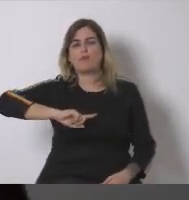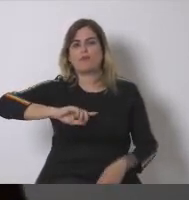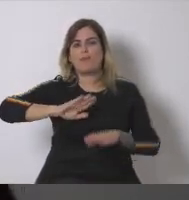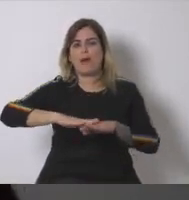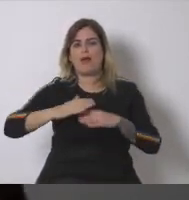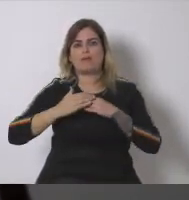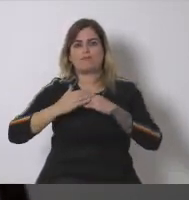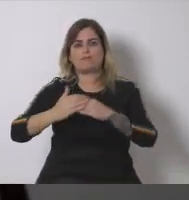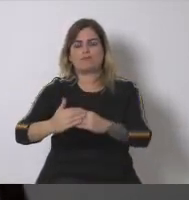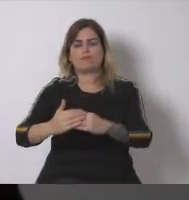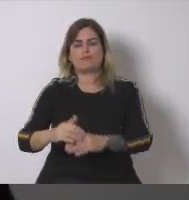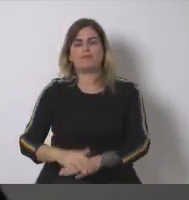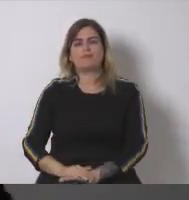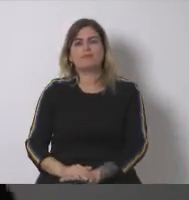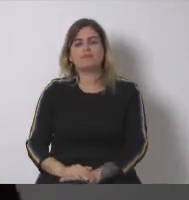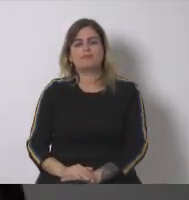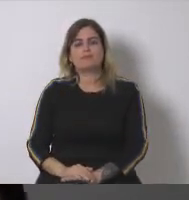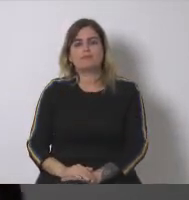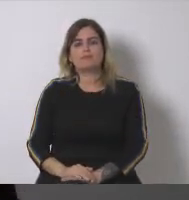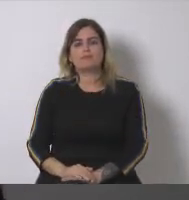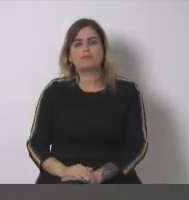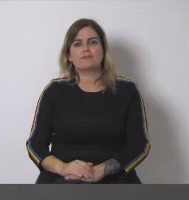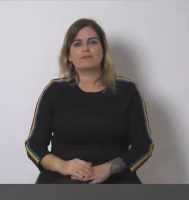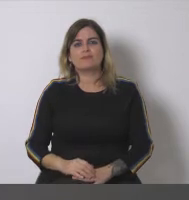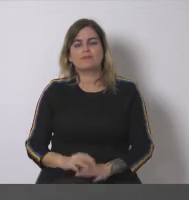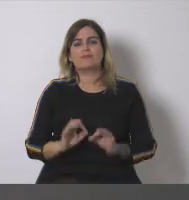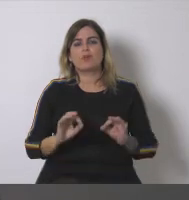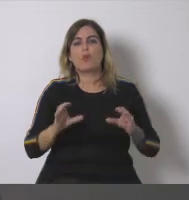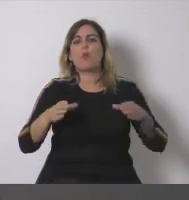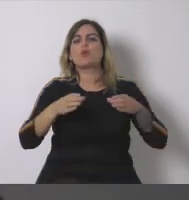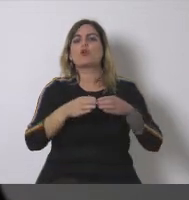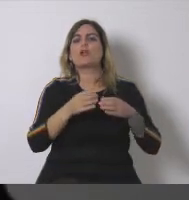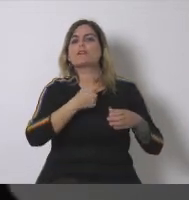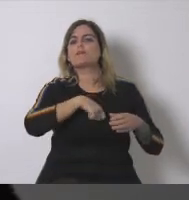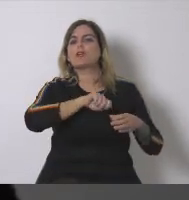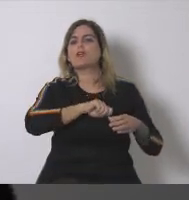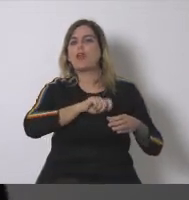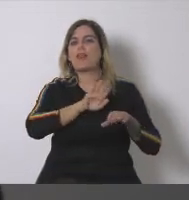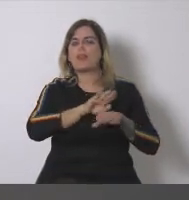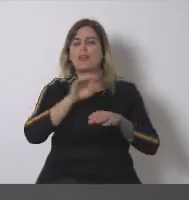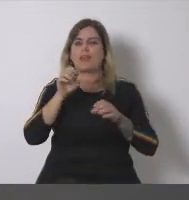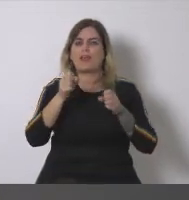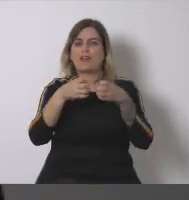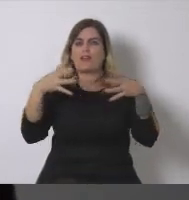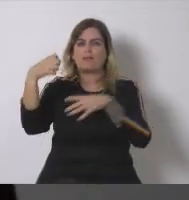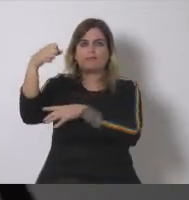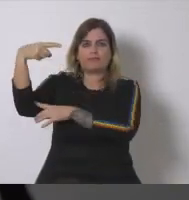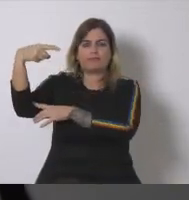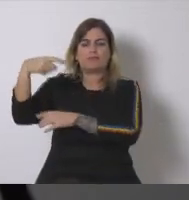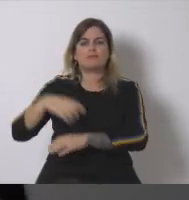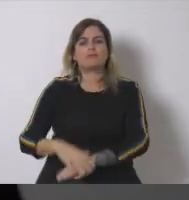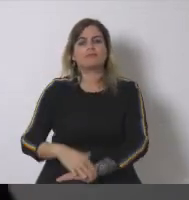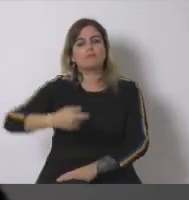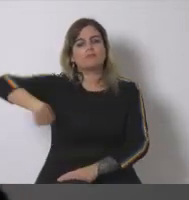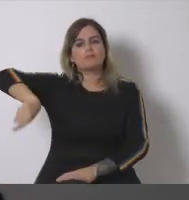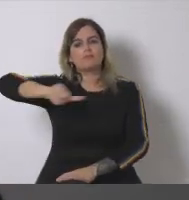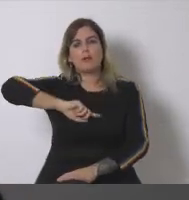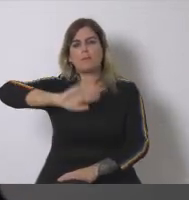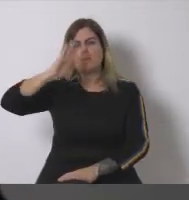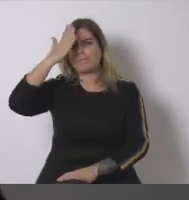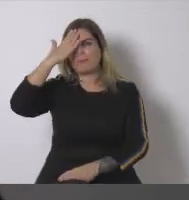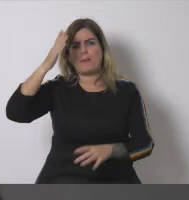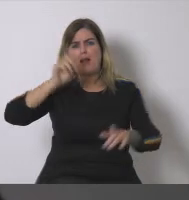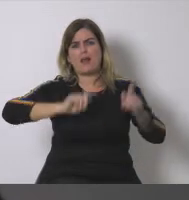Española Fotovoltaica nosotros somos la principal asociación del sector fotovoltaico a nivel